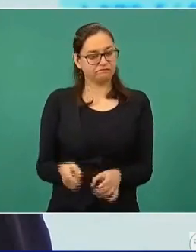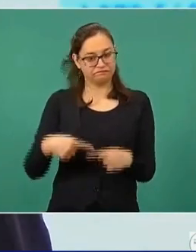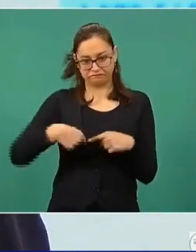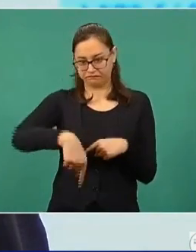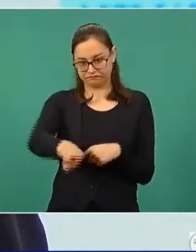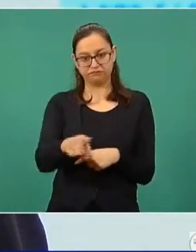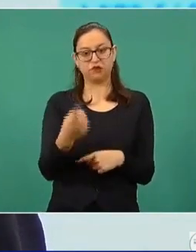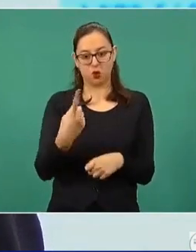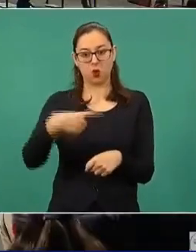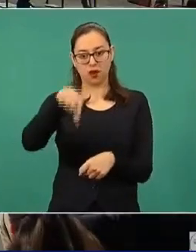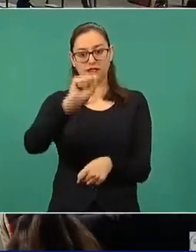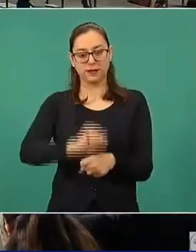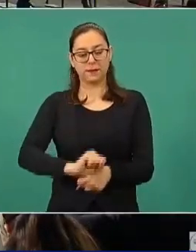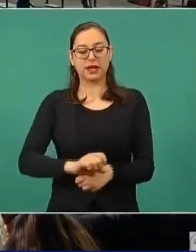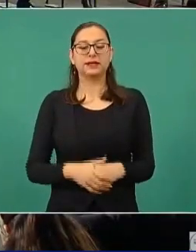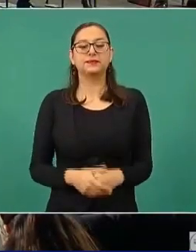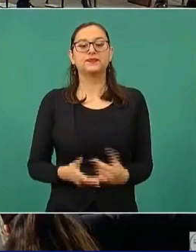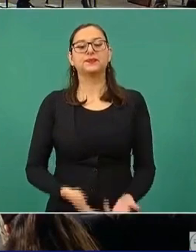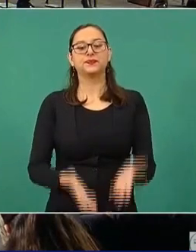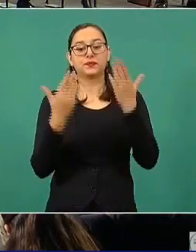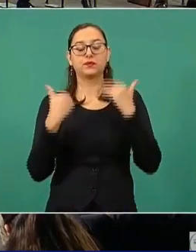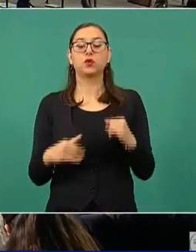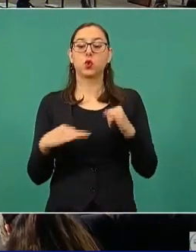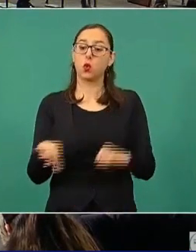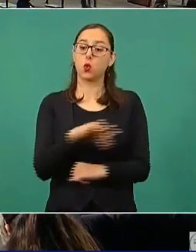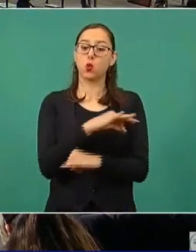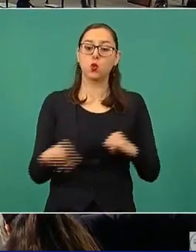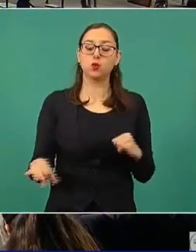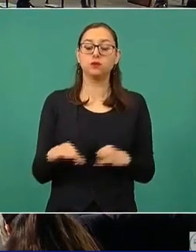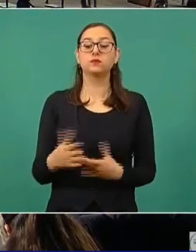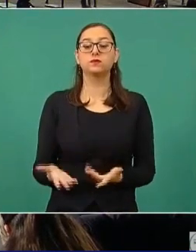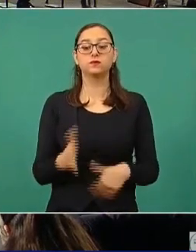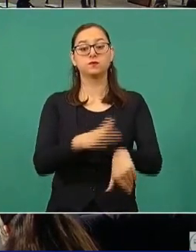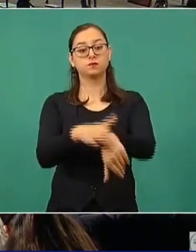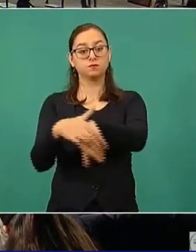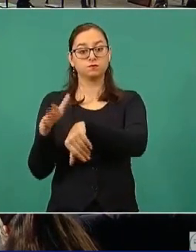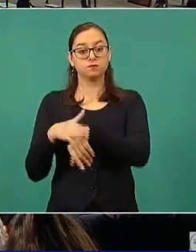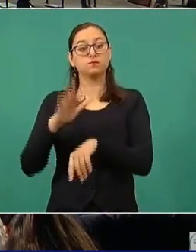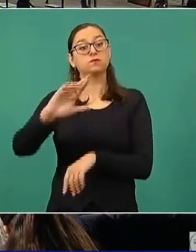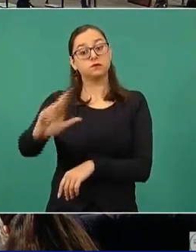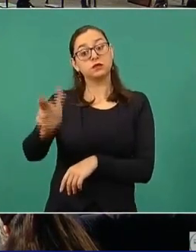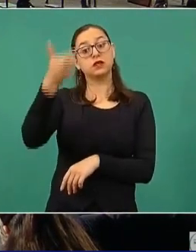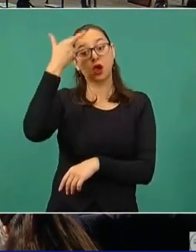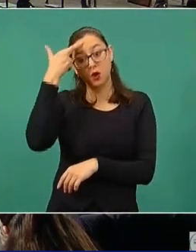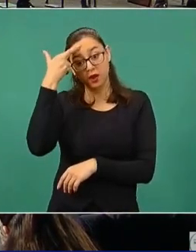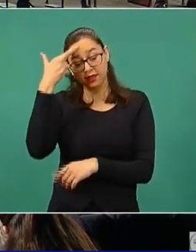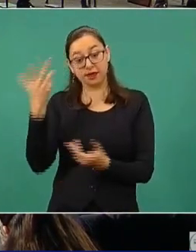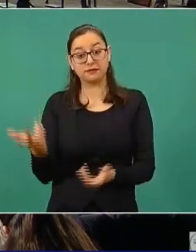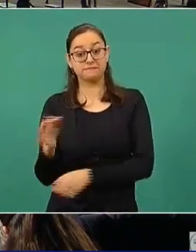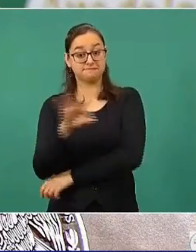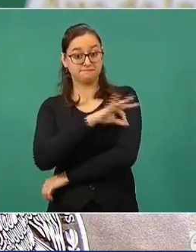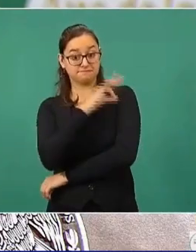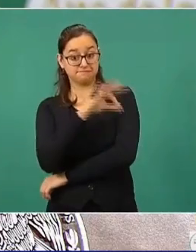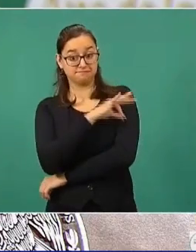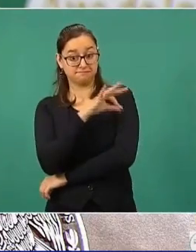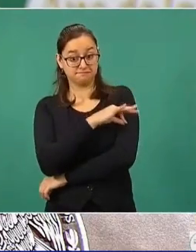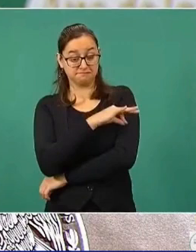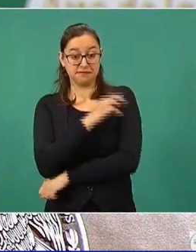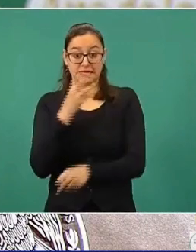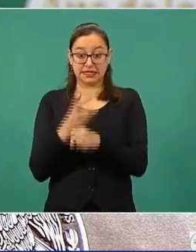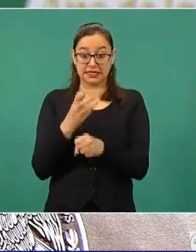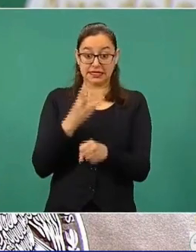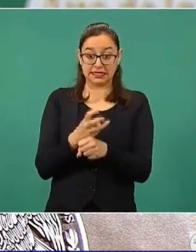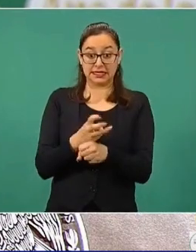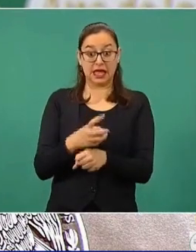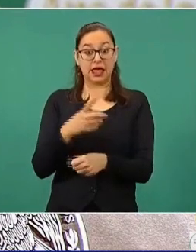esta semana. Y la última es un recordatorio, cuando anunciamos la dosis de refuerzo indicamos que no se necesitaría